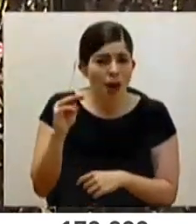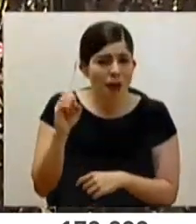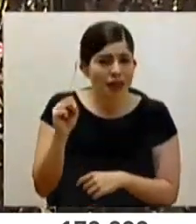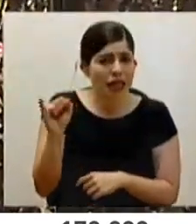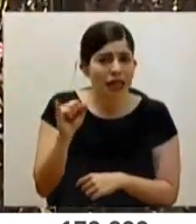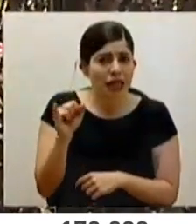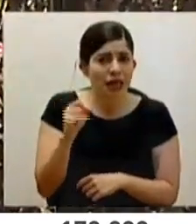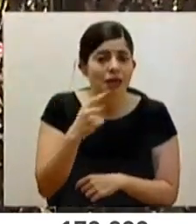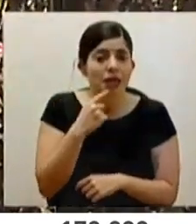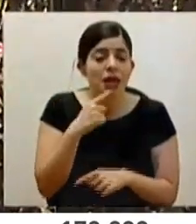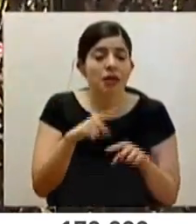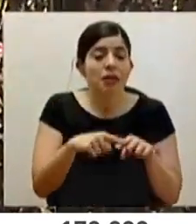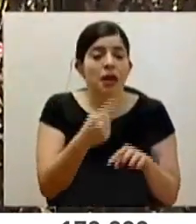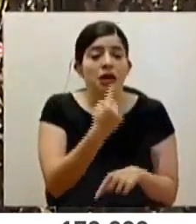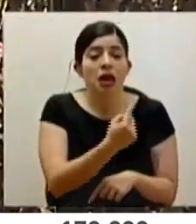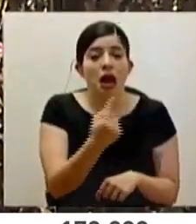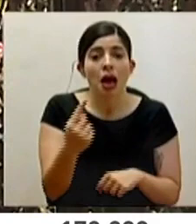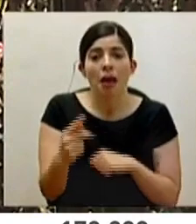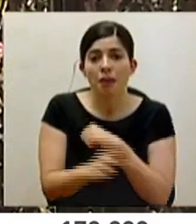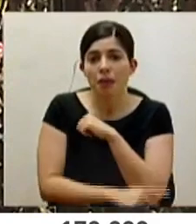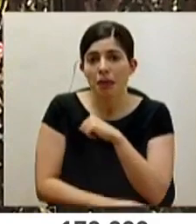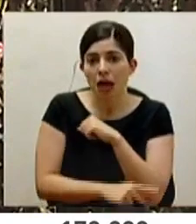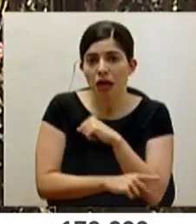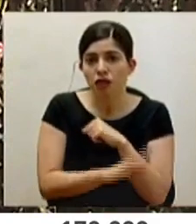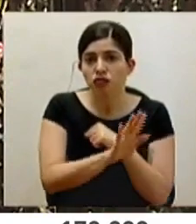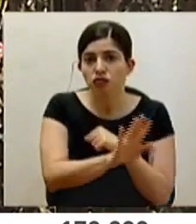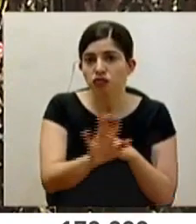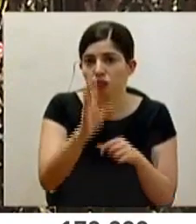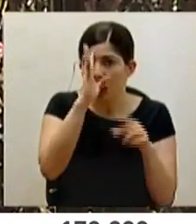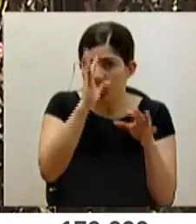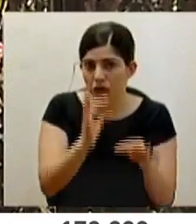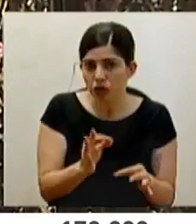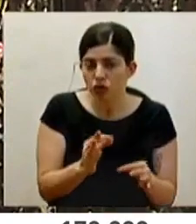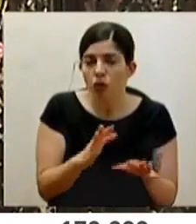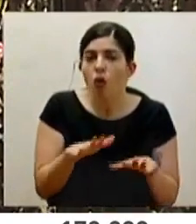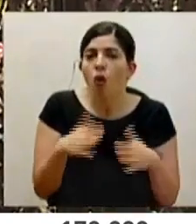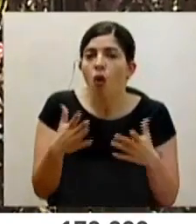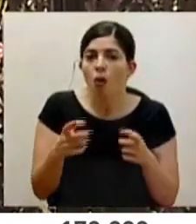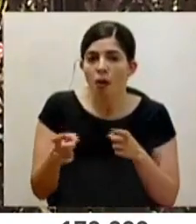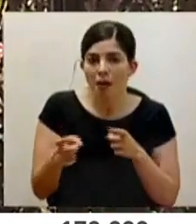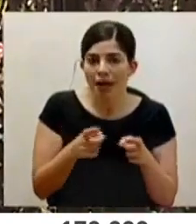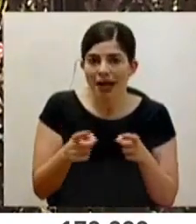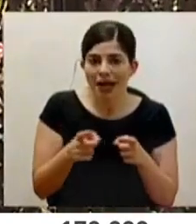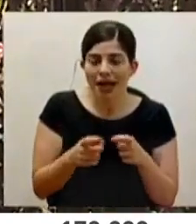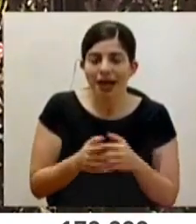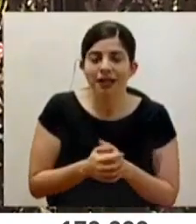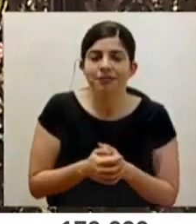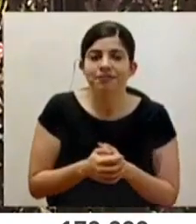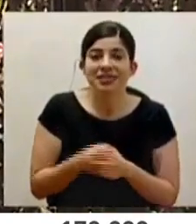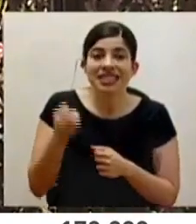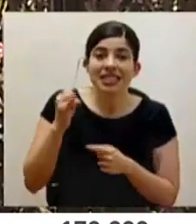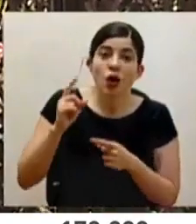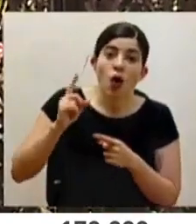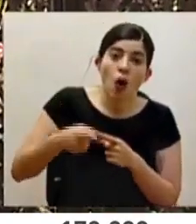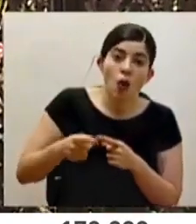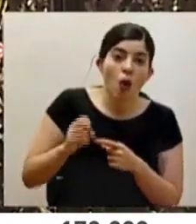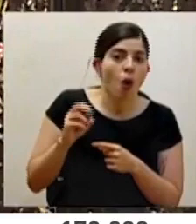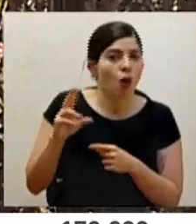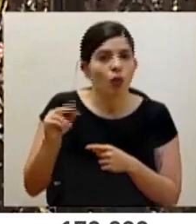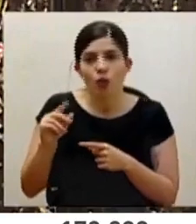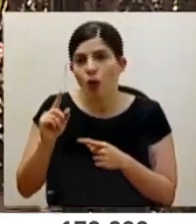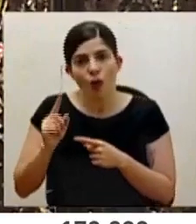dijo que quedaba descripción de los países, ¿verdad?, de cómo procedía, ¿verdad?, a hacer obligatorio o no